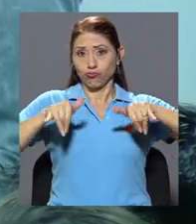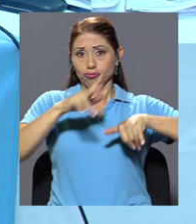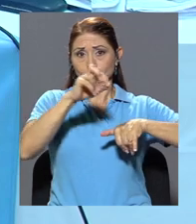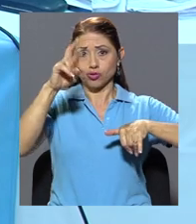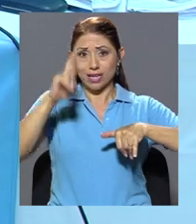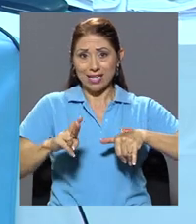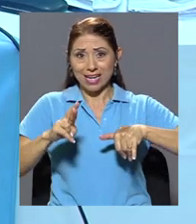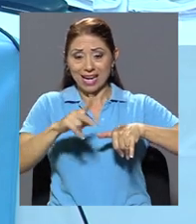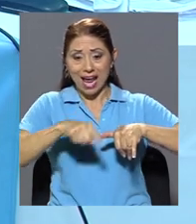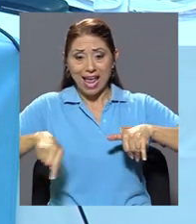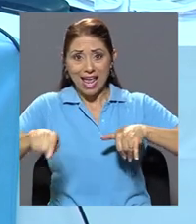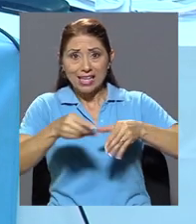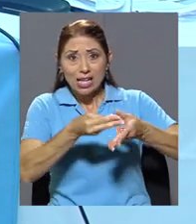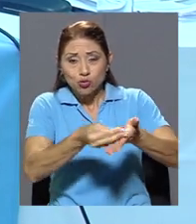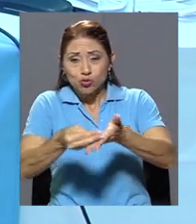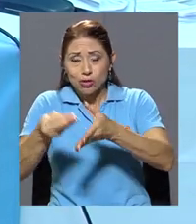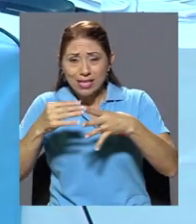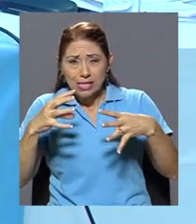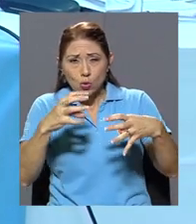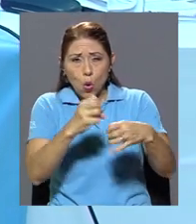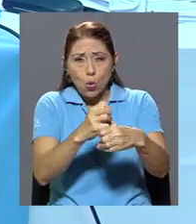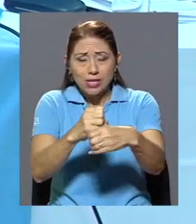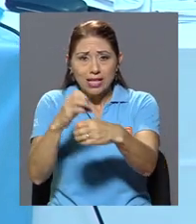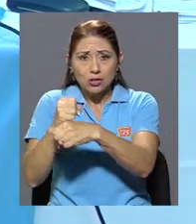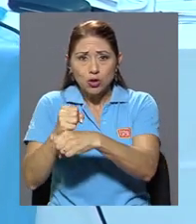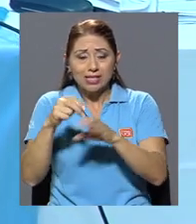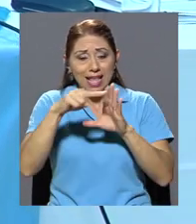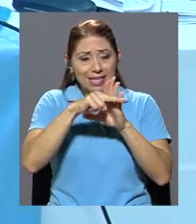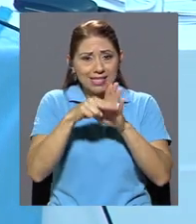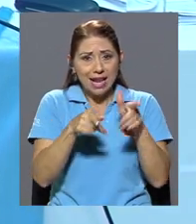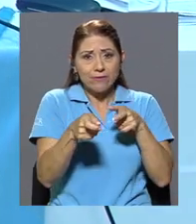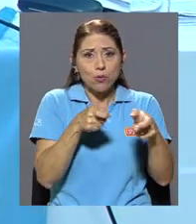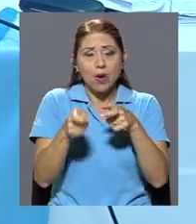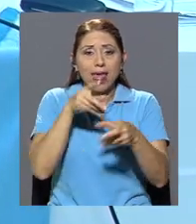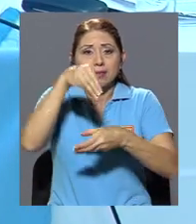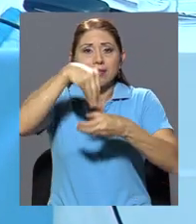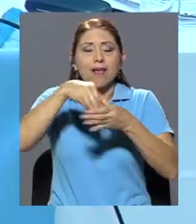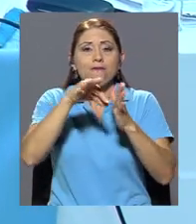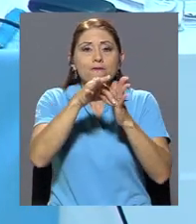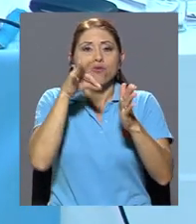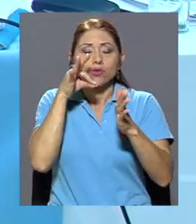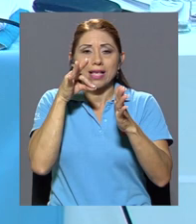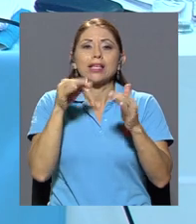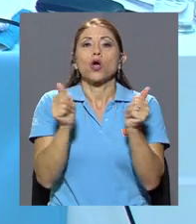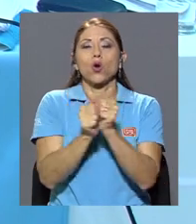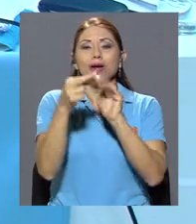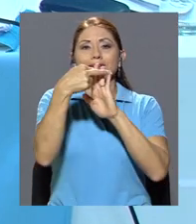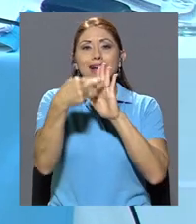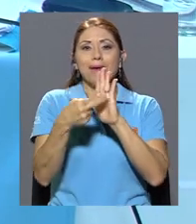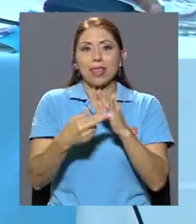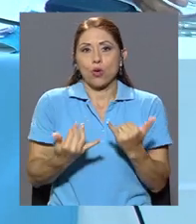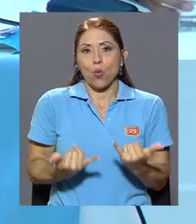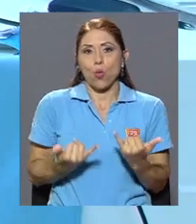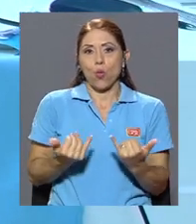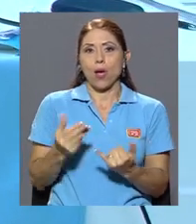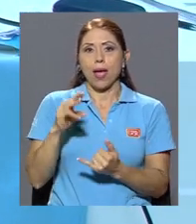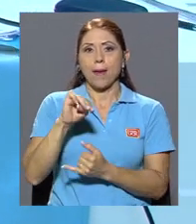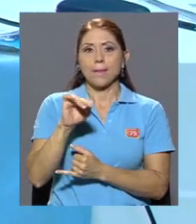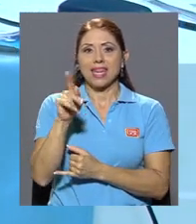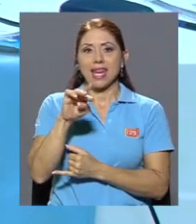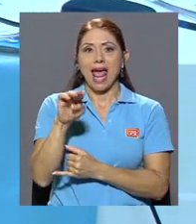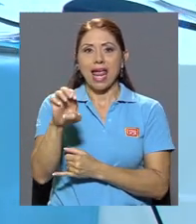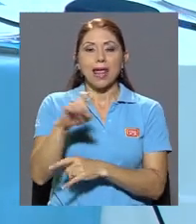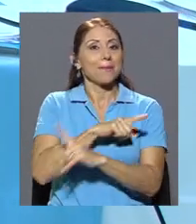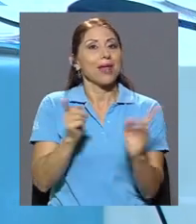concentraciones residuales de estas sustancias están reguladas en frutas, según el reglamento vigente del MINAE, pero no existe